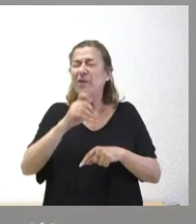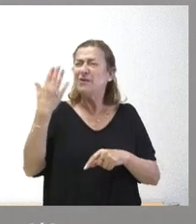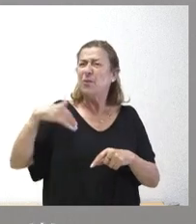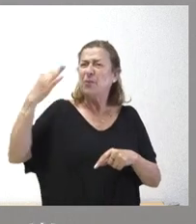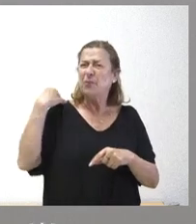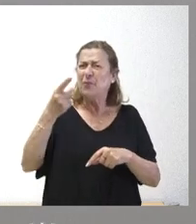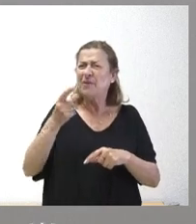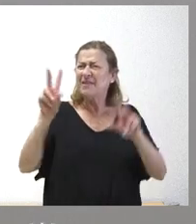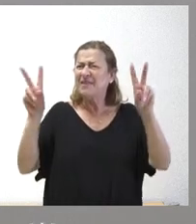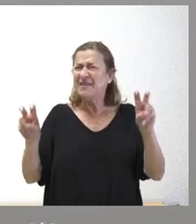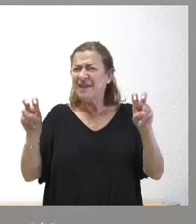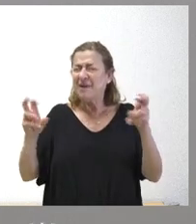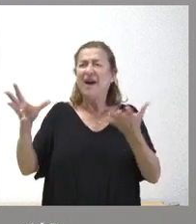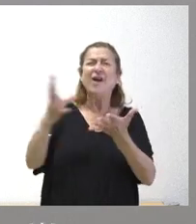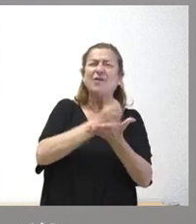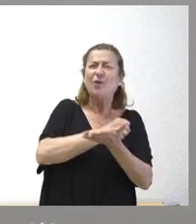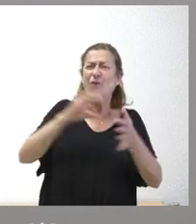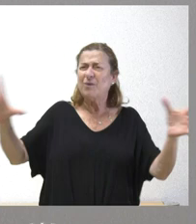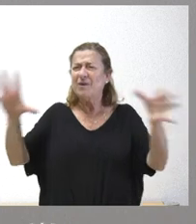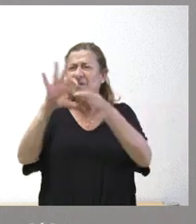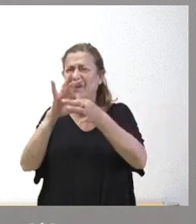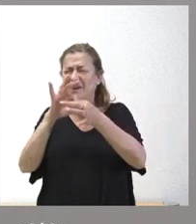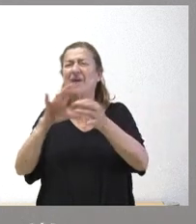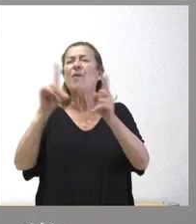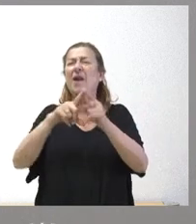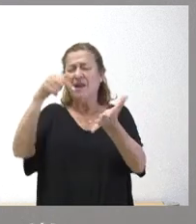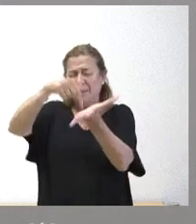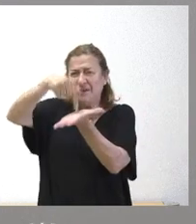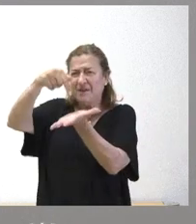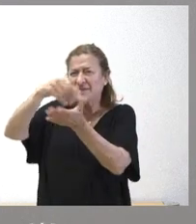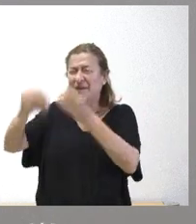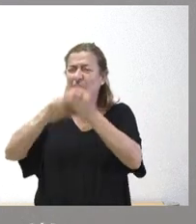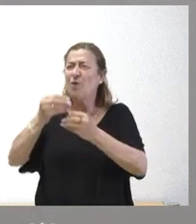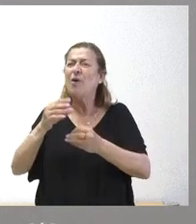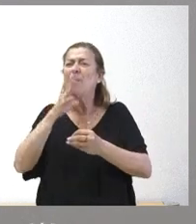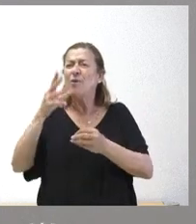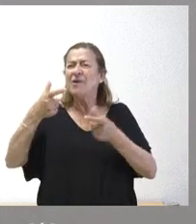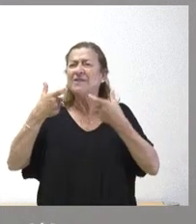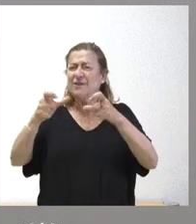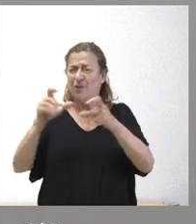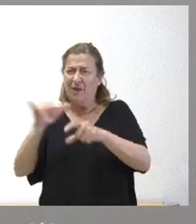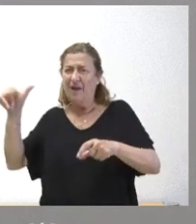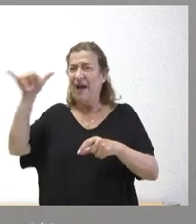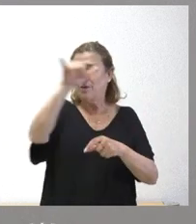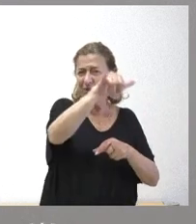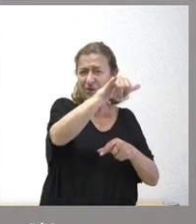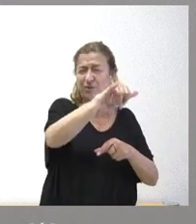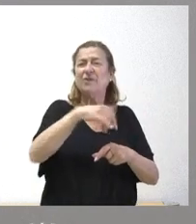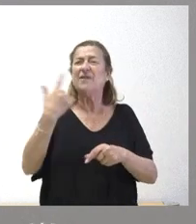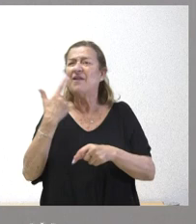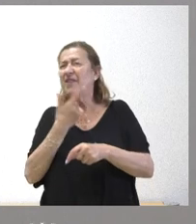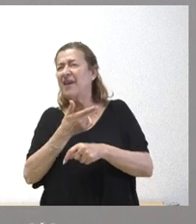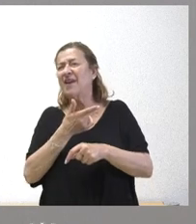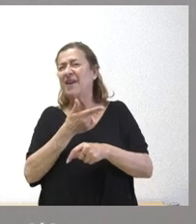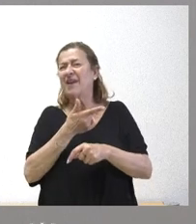asunto de todo lo que tuvo que ver en torno a los aranceles que se pusieron en relación con el sector aeronáutico lo que se dio en